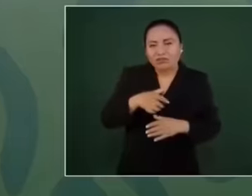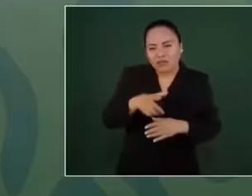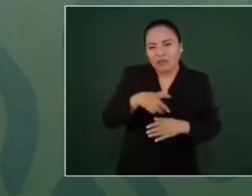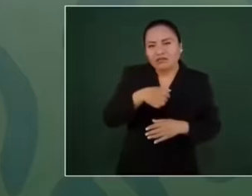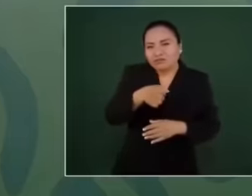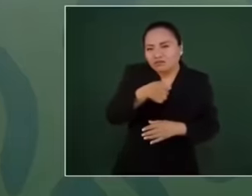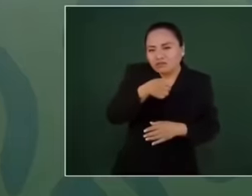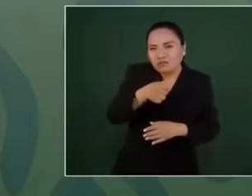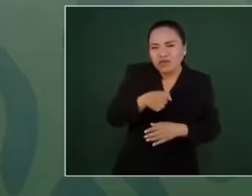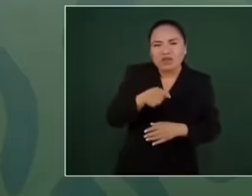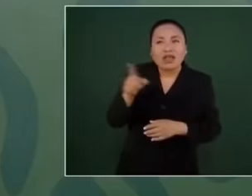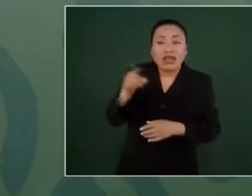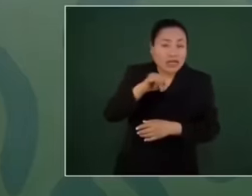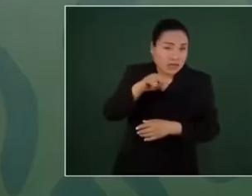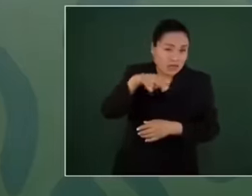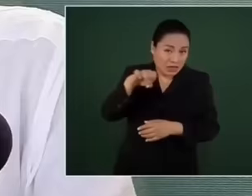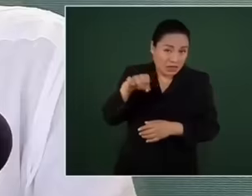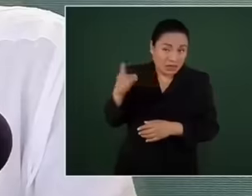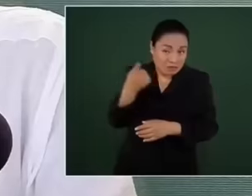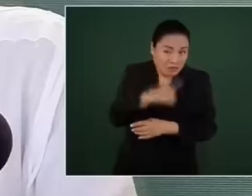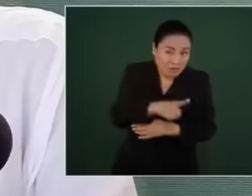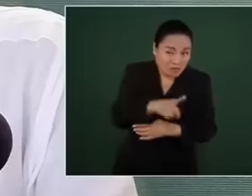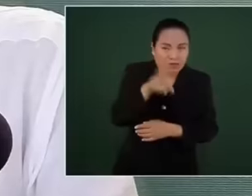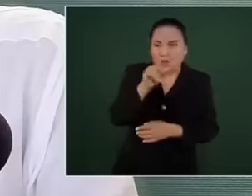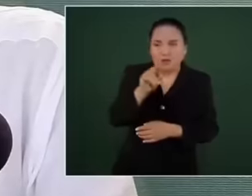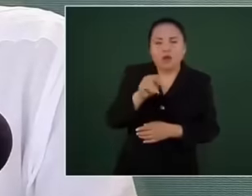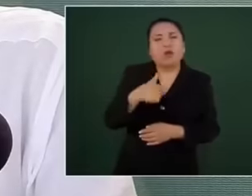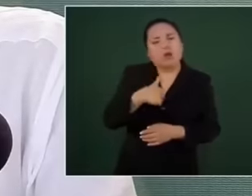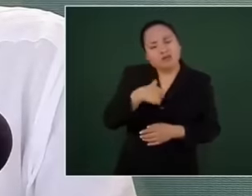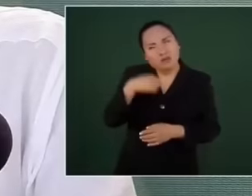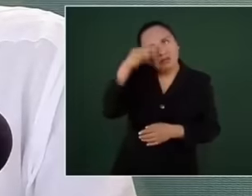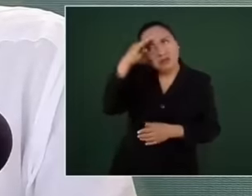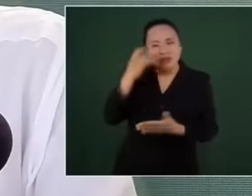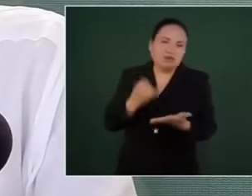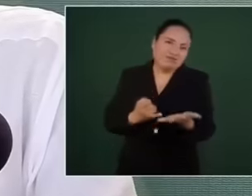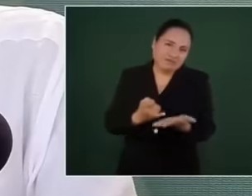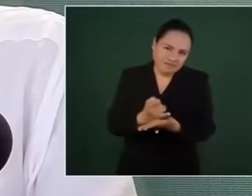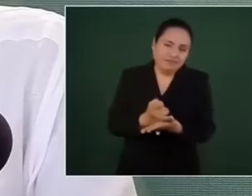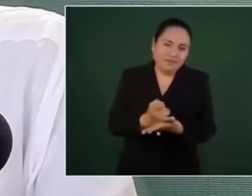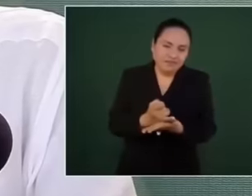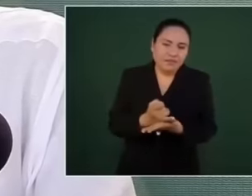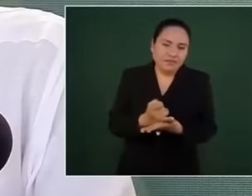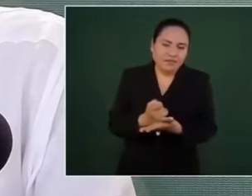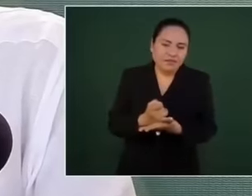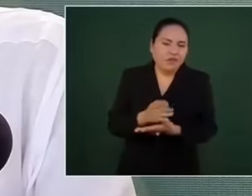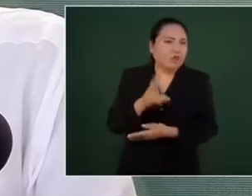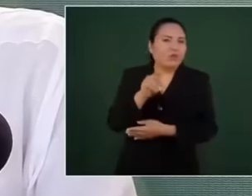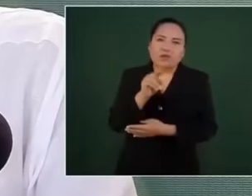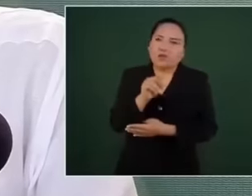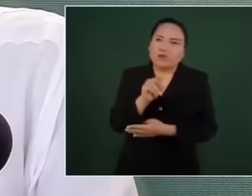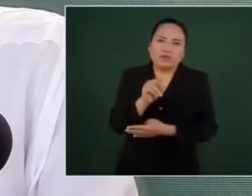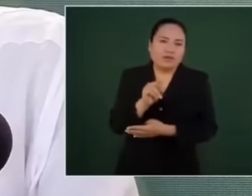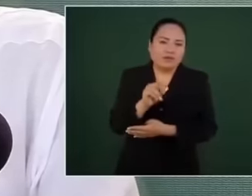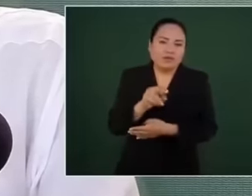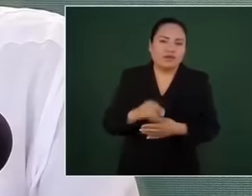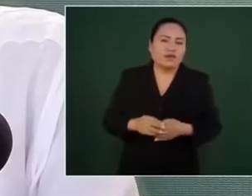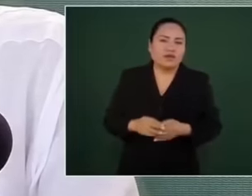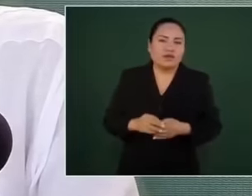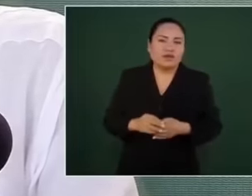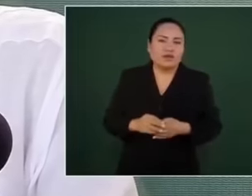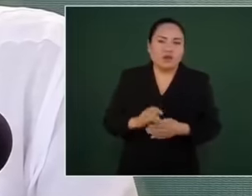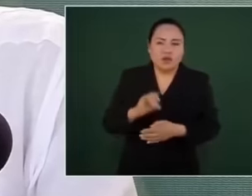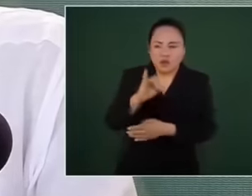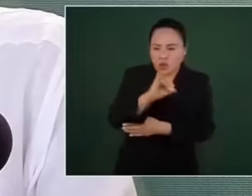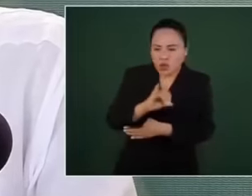Nieto, y no hacía nada. No hacía nada, entonces ya me imagino al presidente que saque el diablito, el famoso